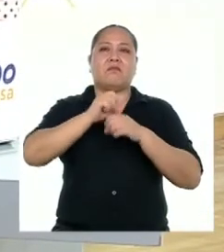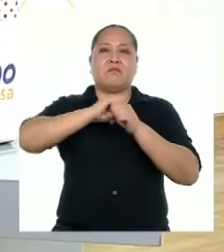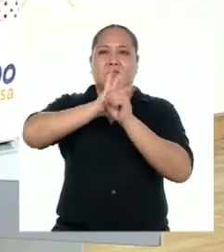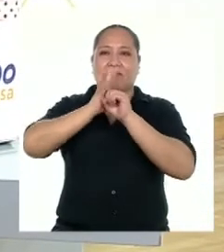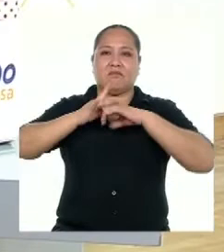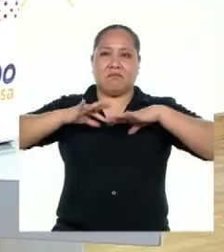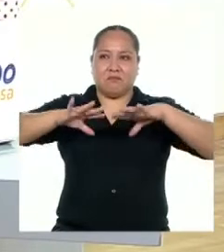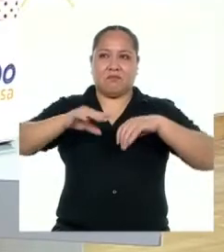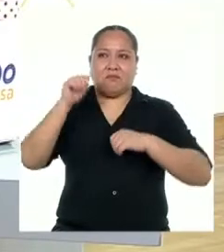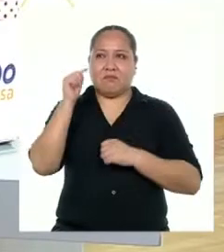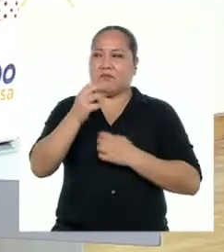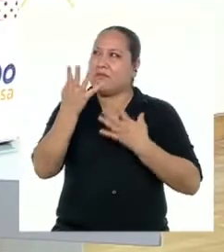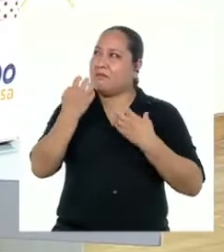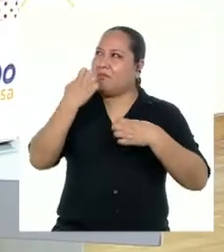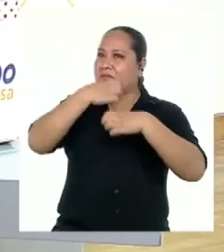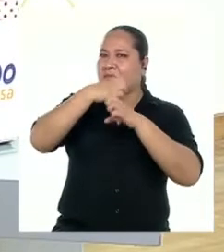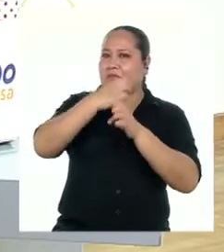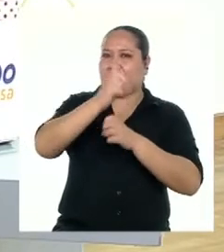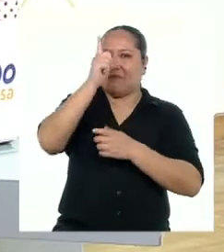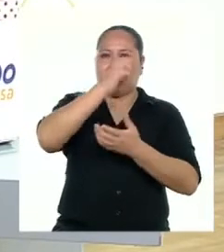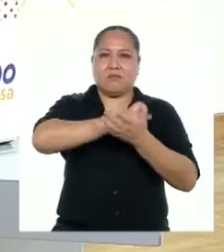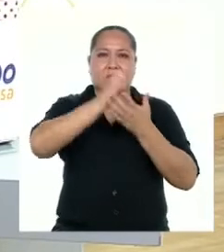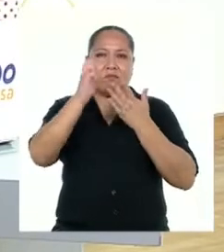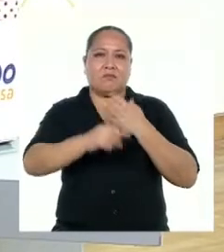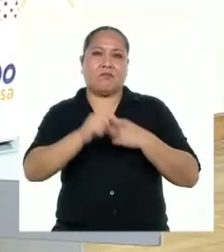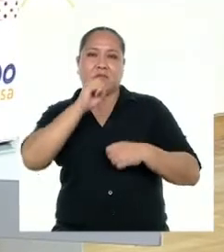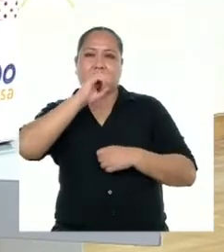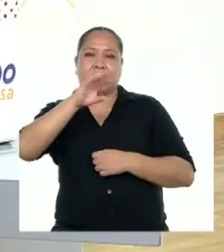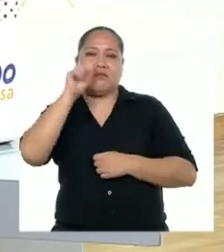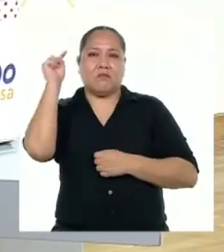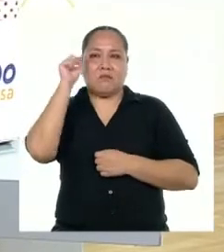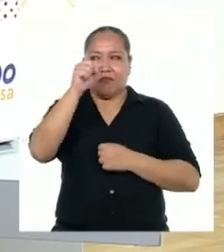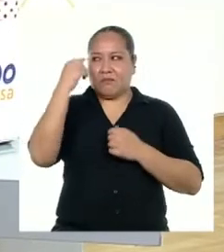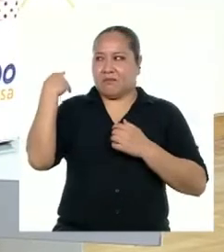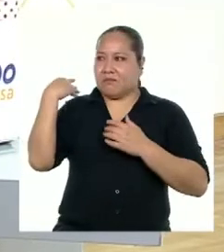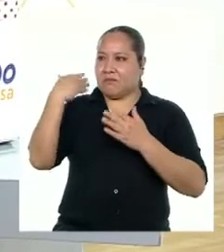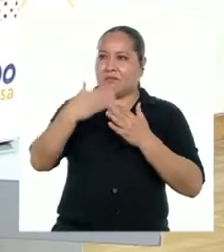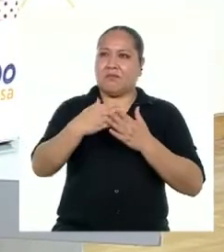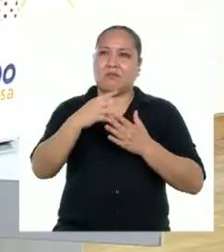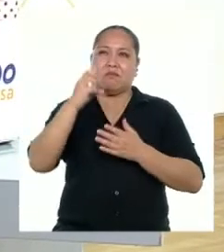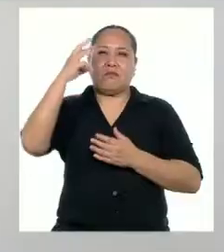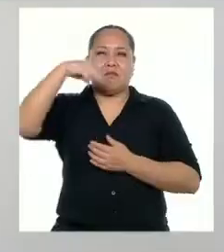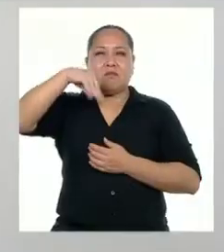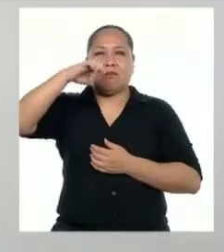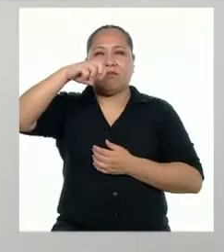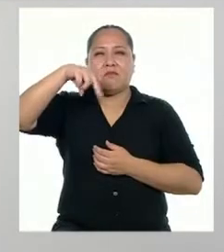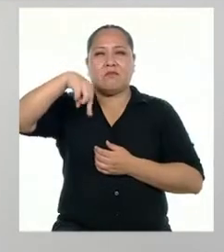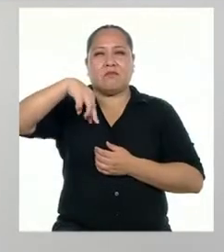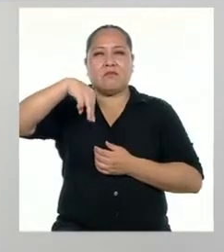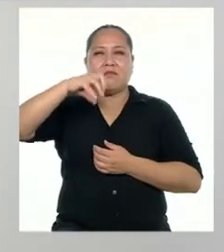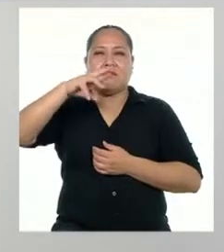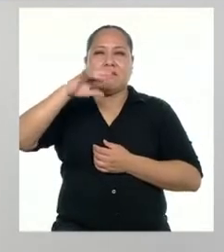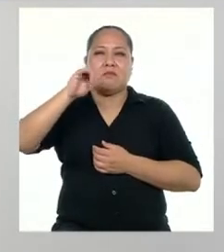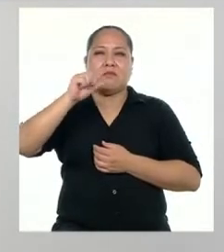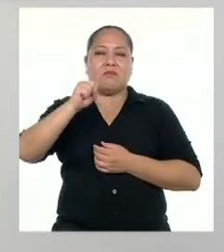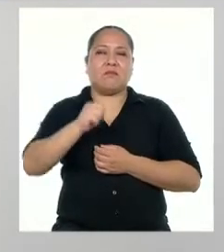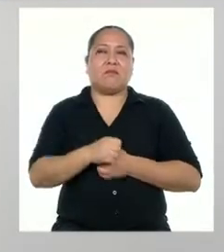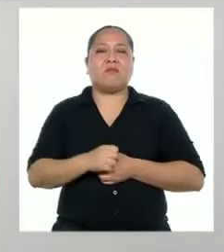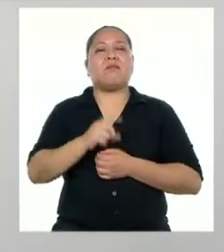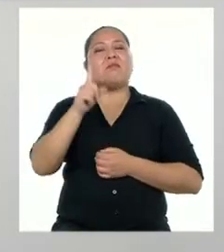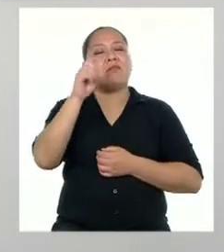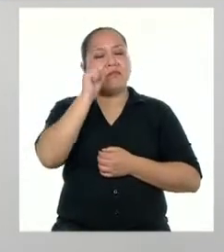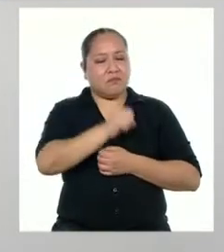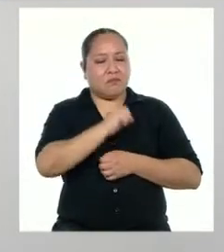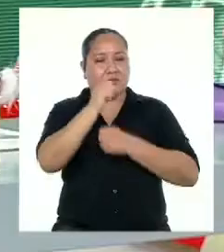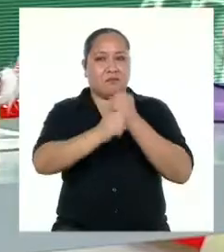-19. Y quisiera crear un proyecto que hable sobre eso, como unas memorias. Ha sido un año interesante,